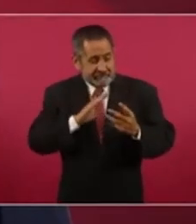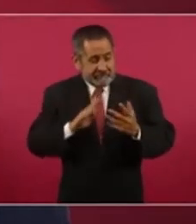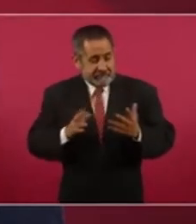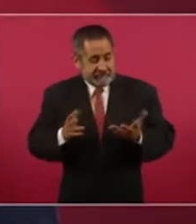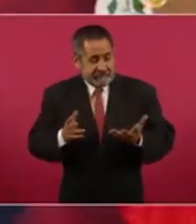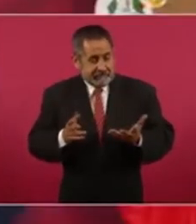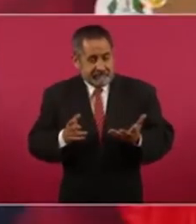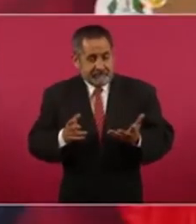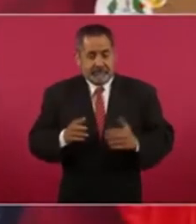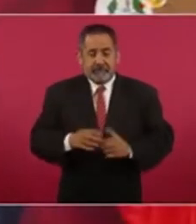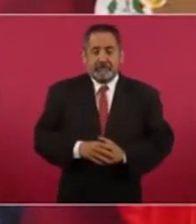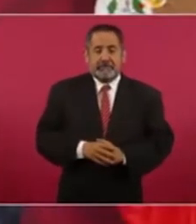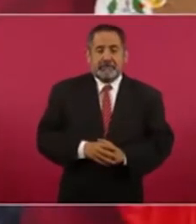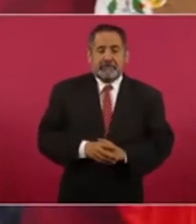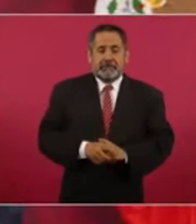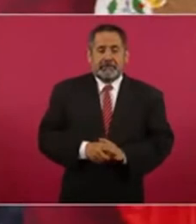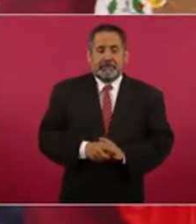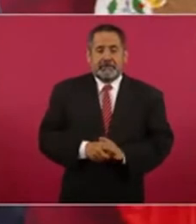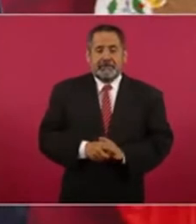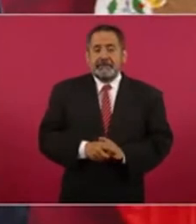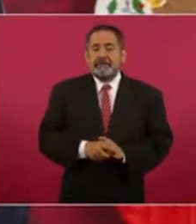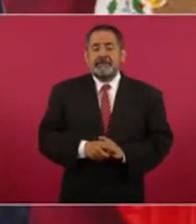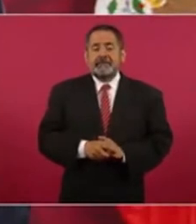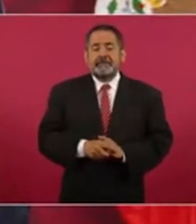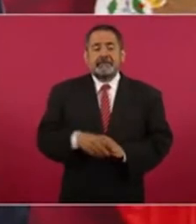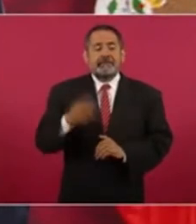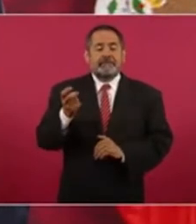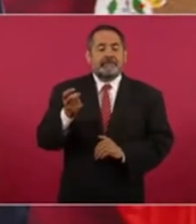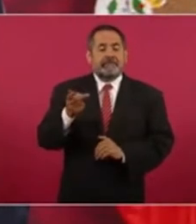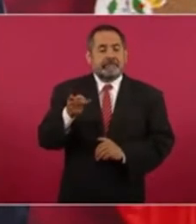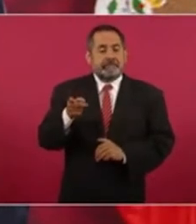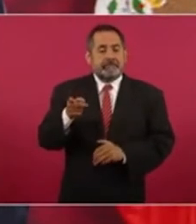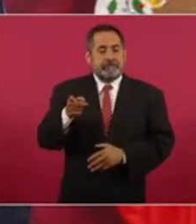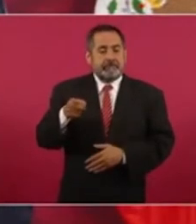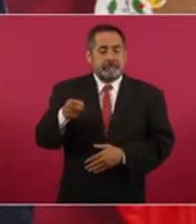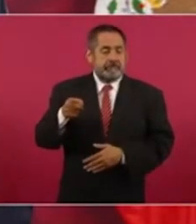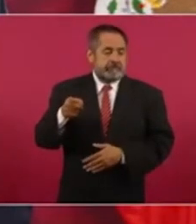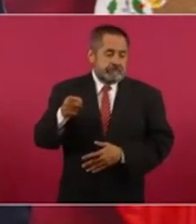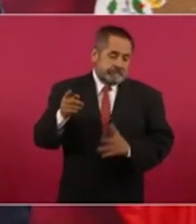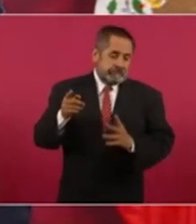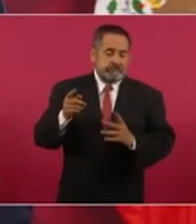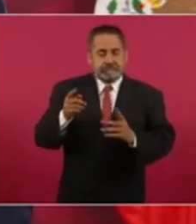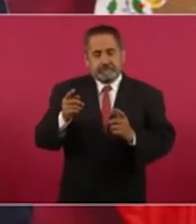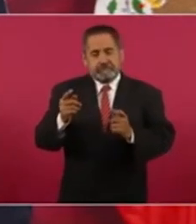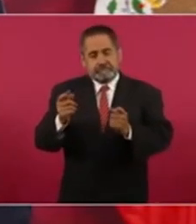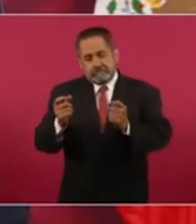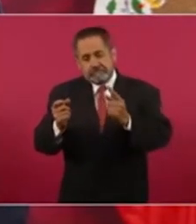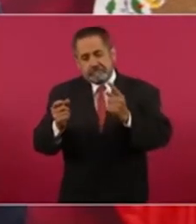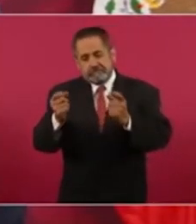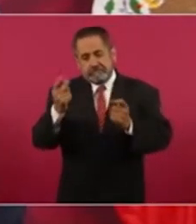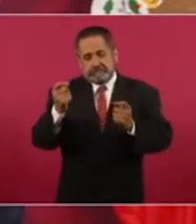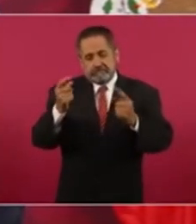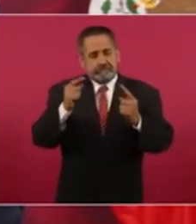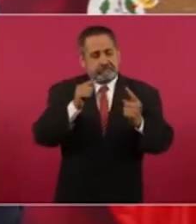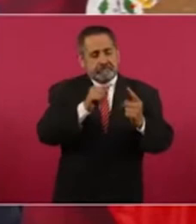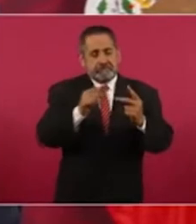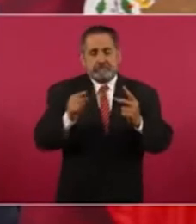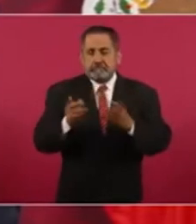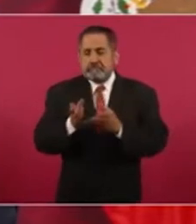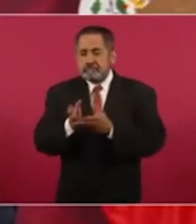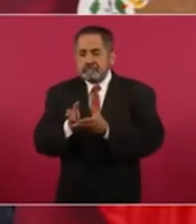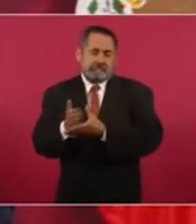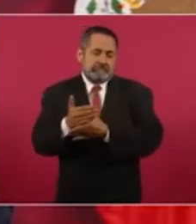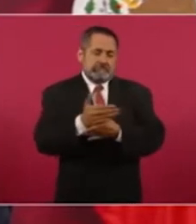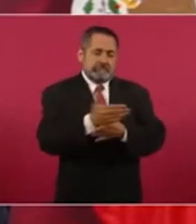pero esos que alguno de ellos podría tomar el camino de las